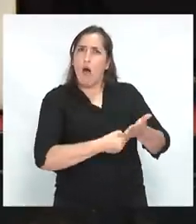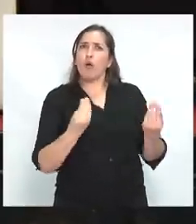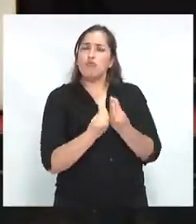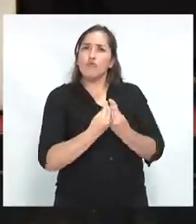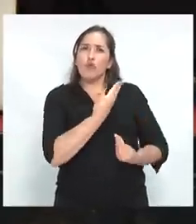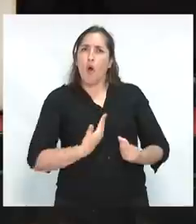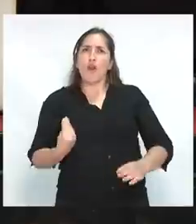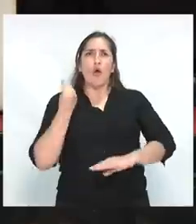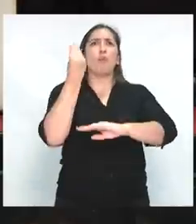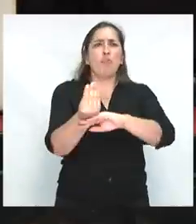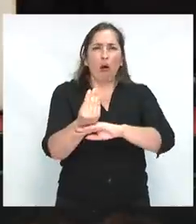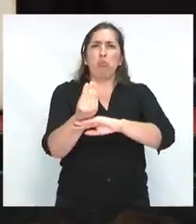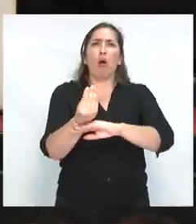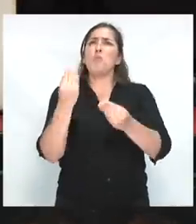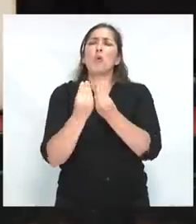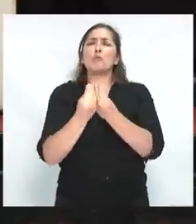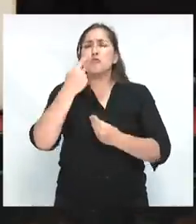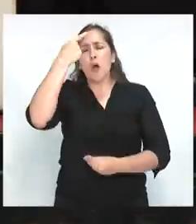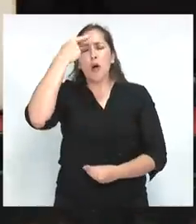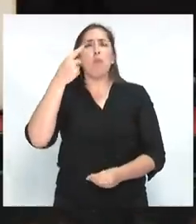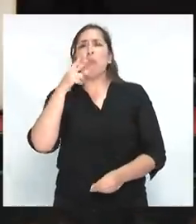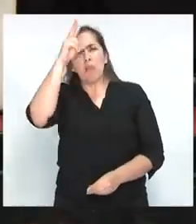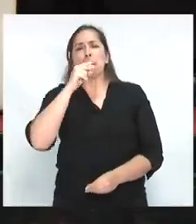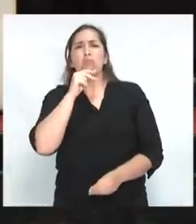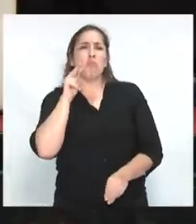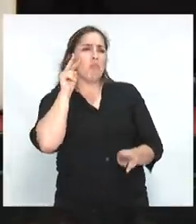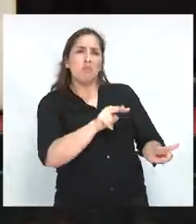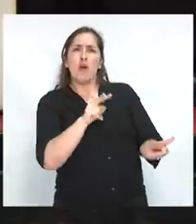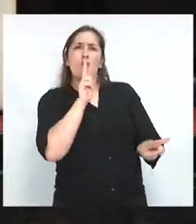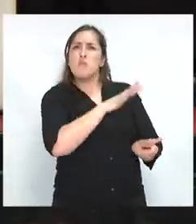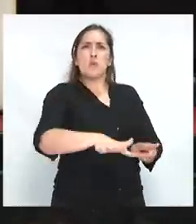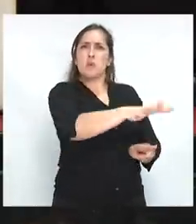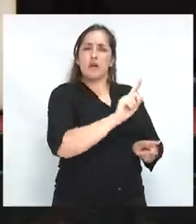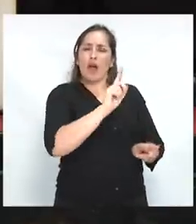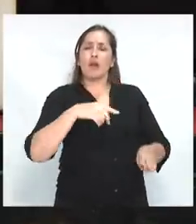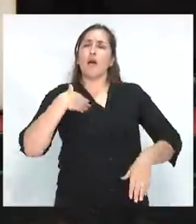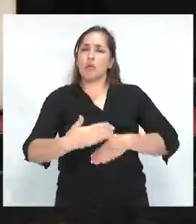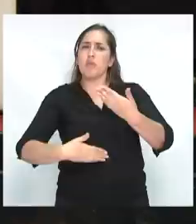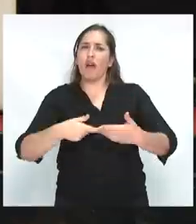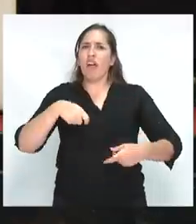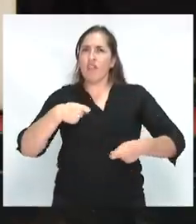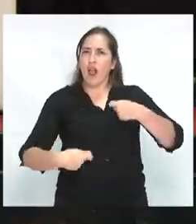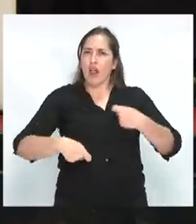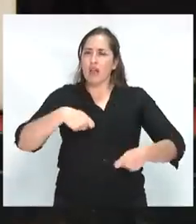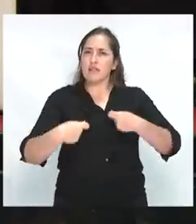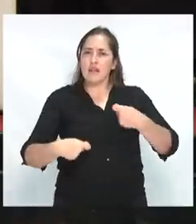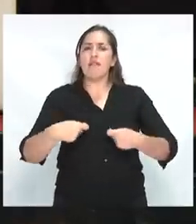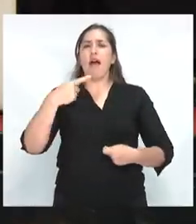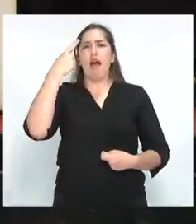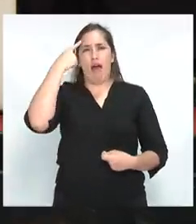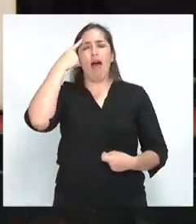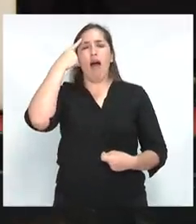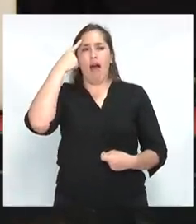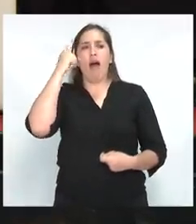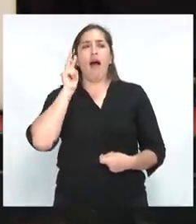a la gestión de gobierno sin entender o con distancia, pues sobre la marcha tuvieron la flexibilidad y la sabiduría